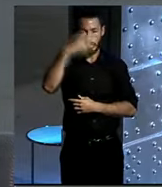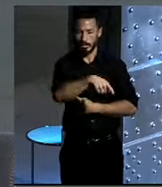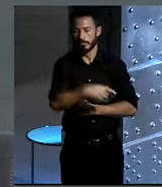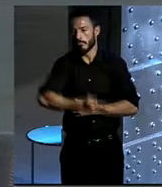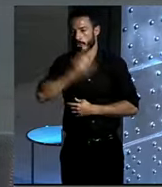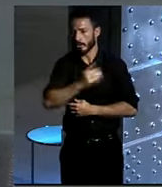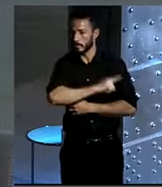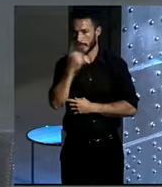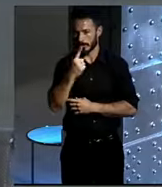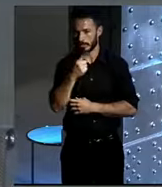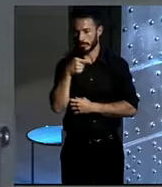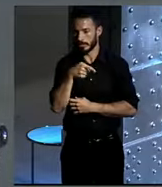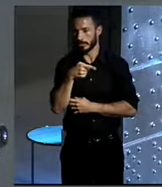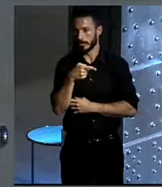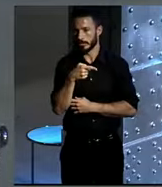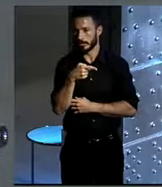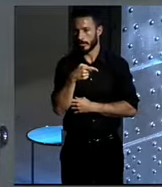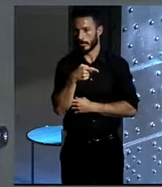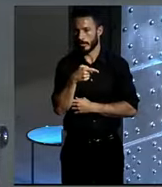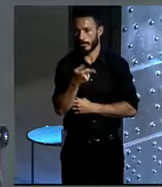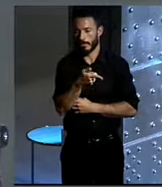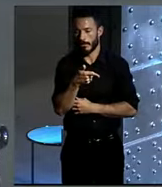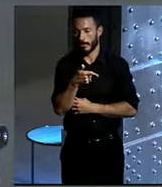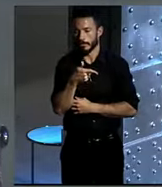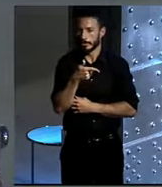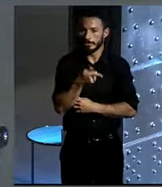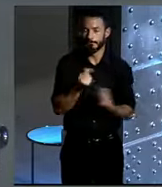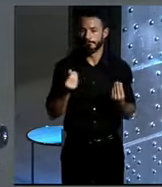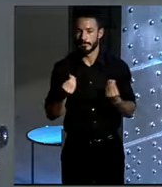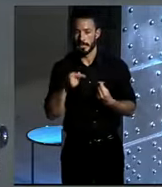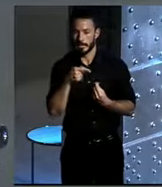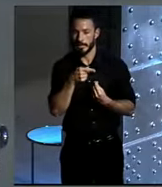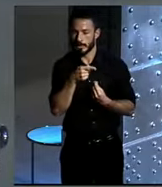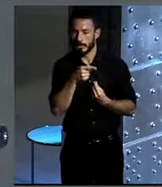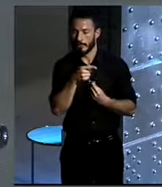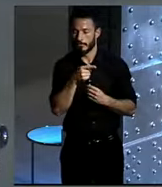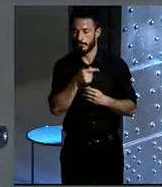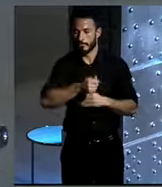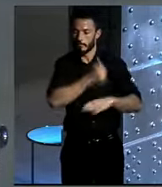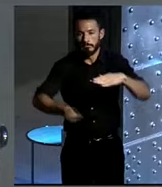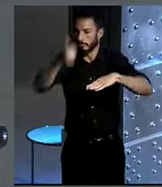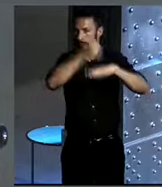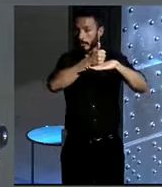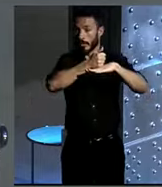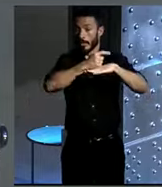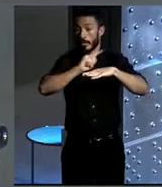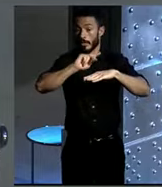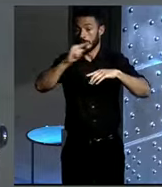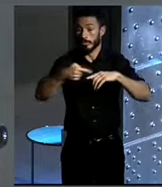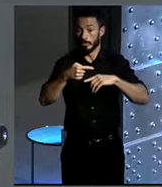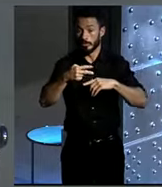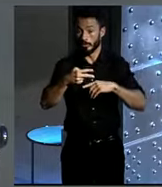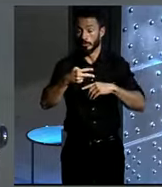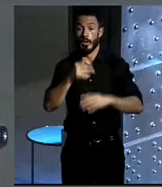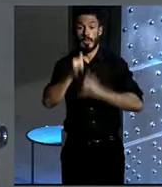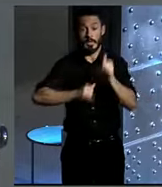el que tiene, bueno, la punta de la pirámide. luego el ciclista, luego va el transporte público